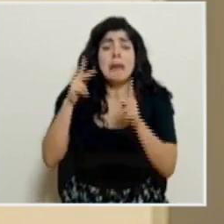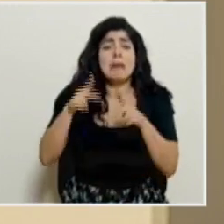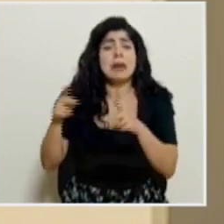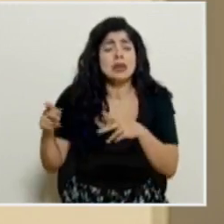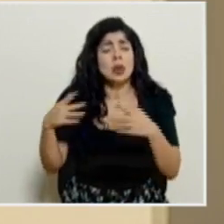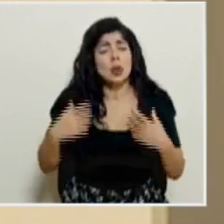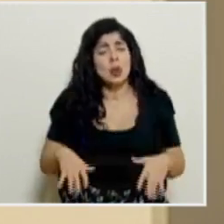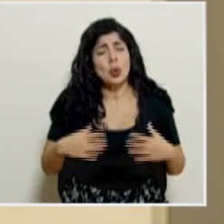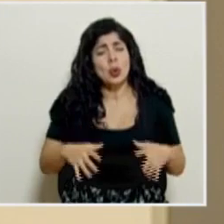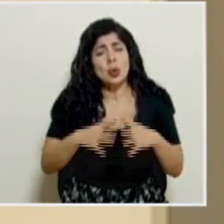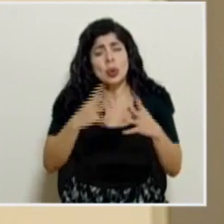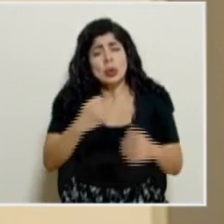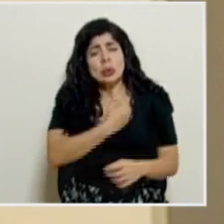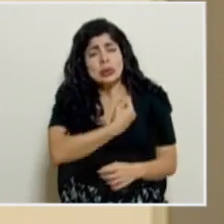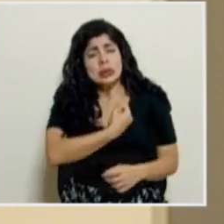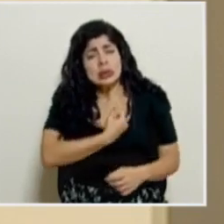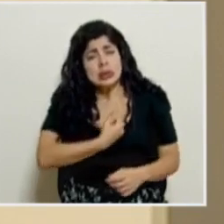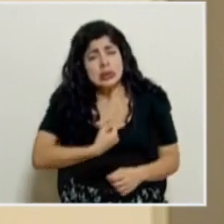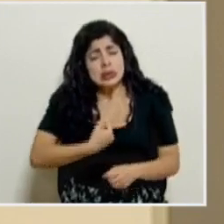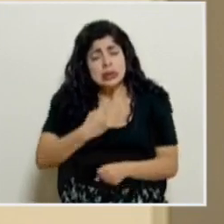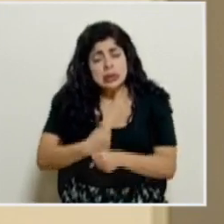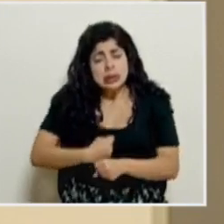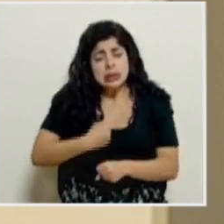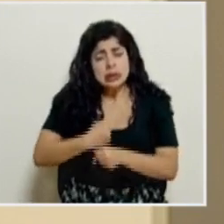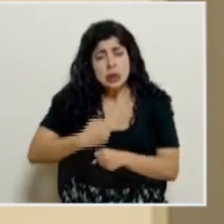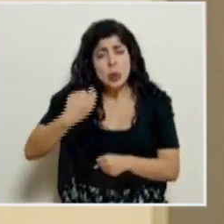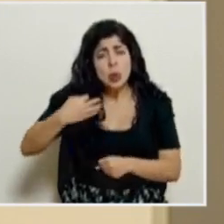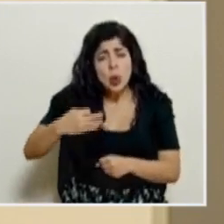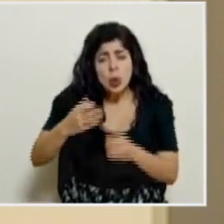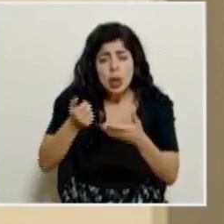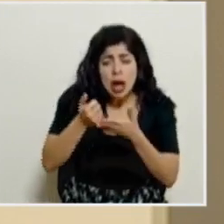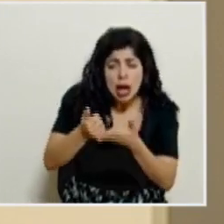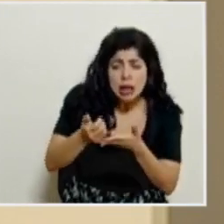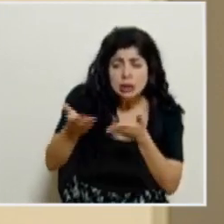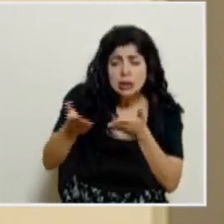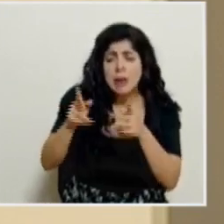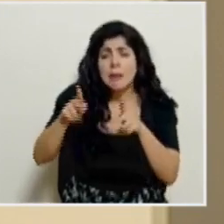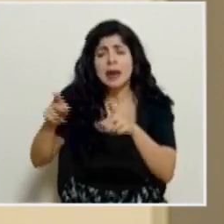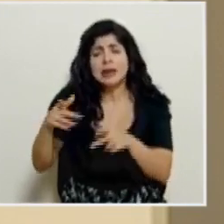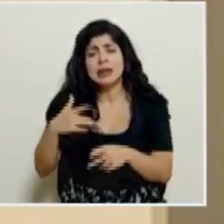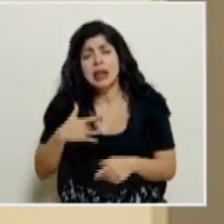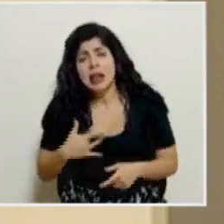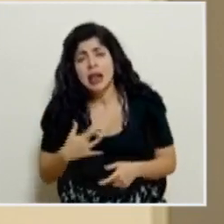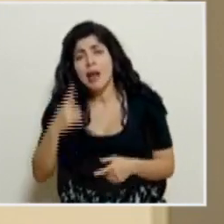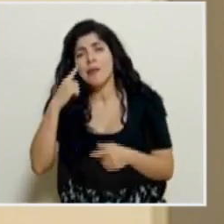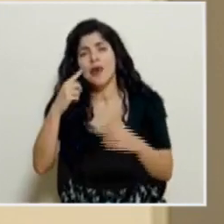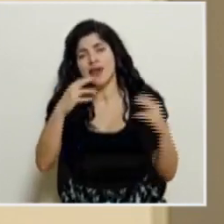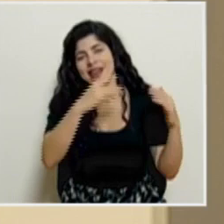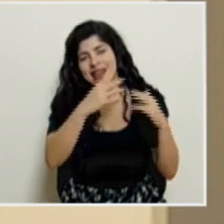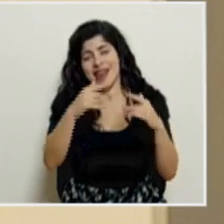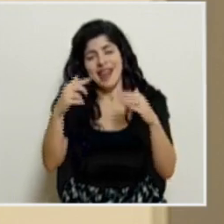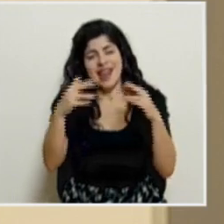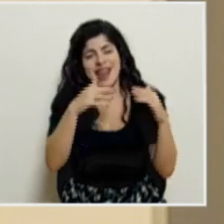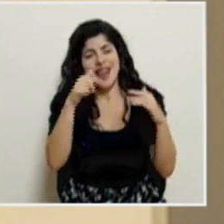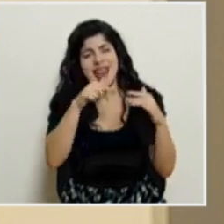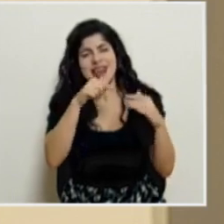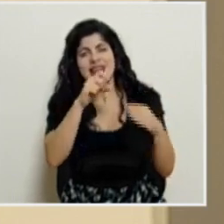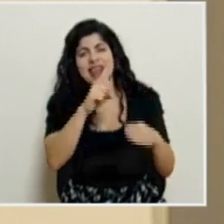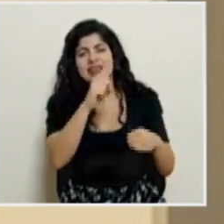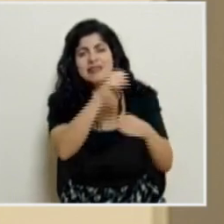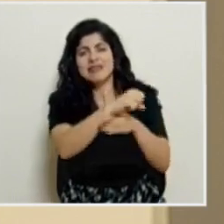sacrificadas que atienden diariamente a las personas lesionadas de la batalla, pero la batalla se gana